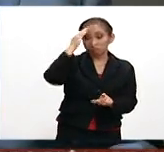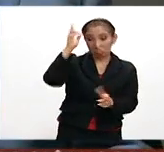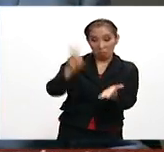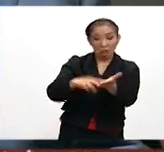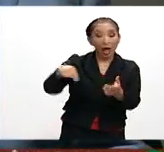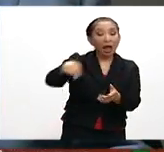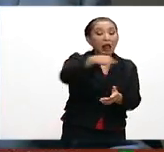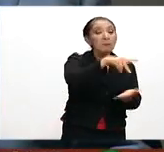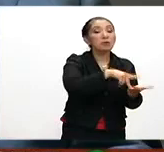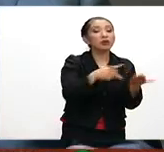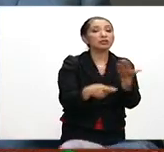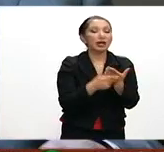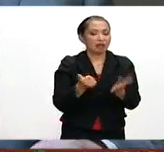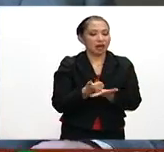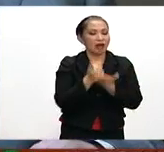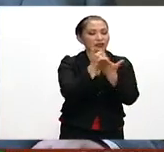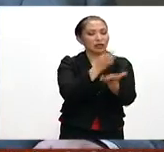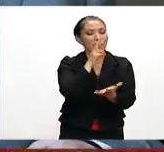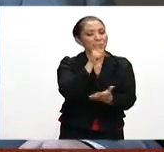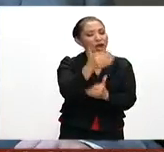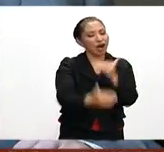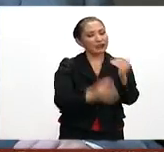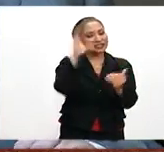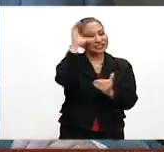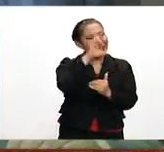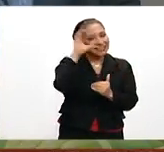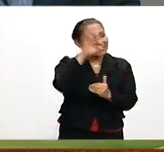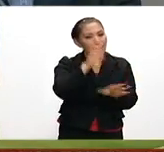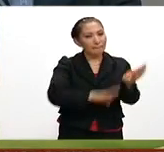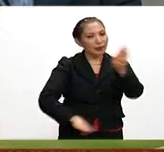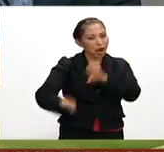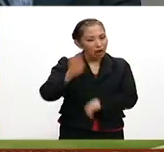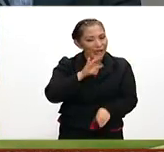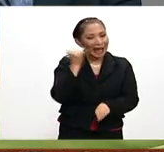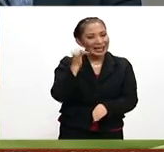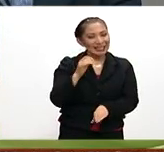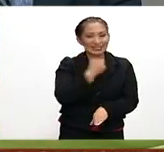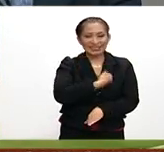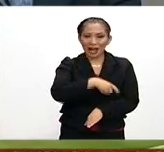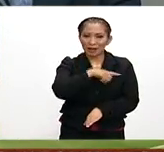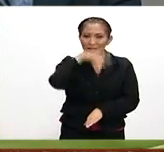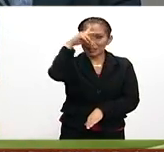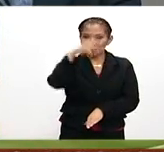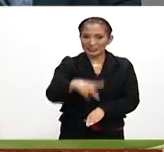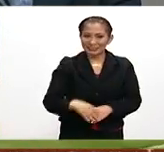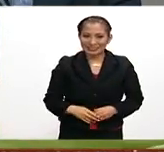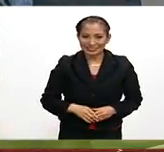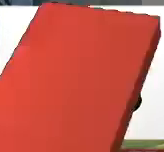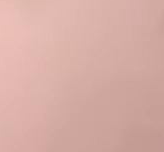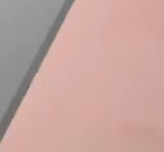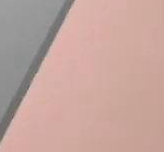aquellos proyectos que contribuyen al mejoramiento de las ciencias biológicas y de la salud en México.